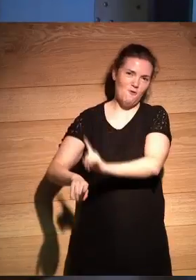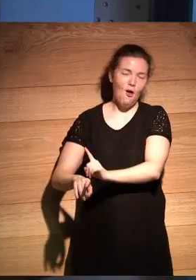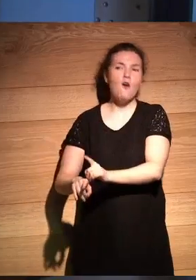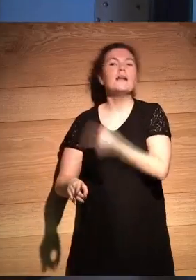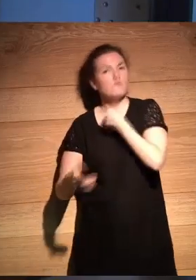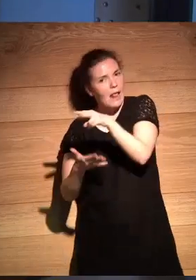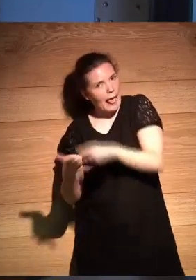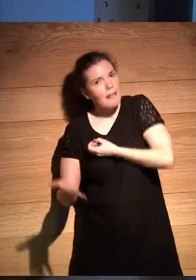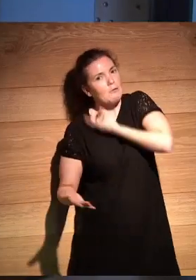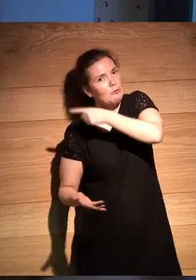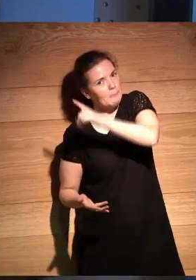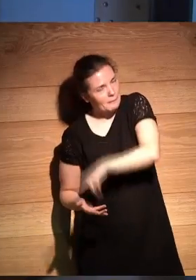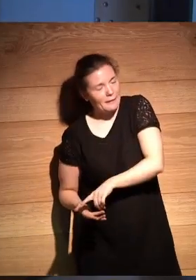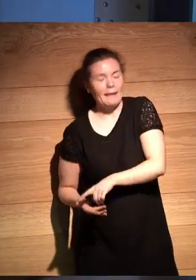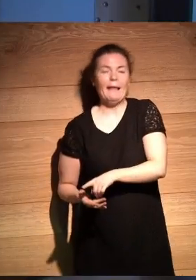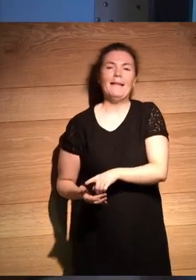gusta leer y ese tipo de cosas